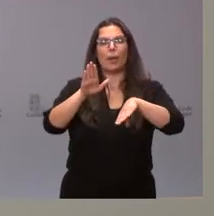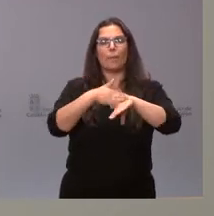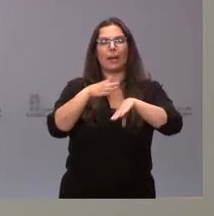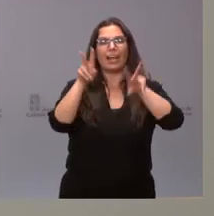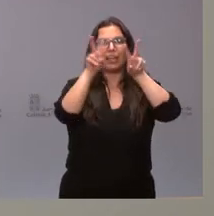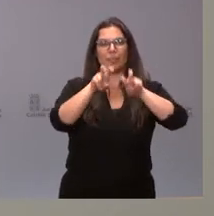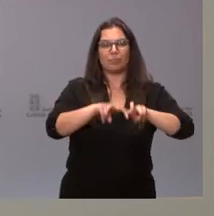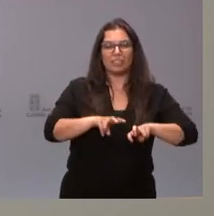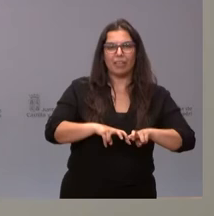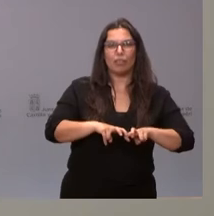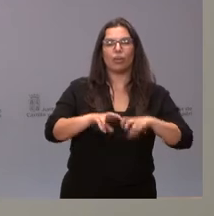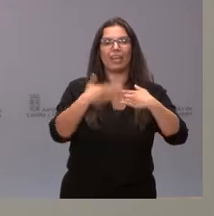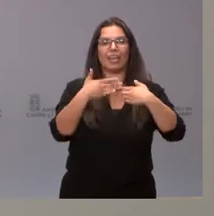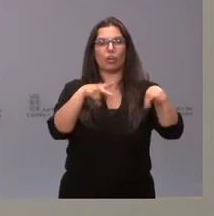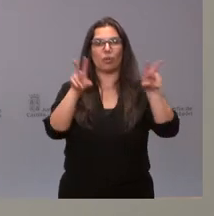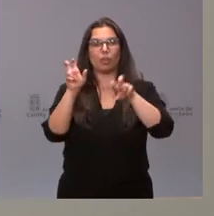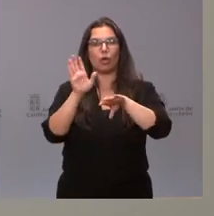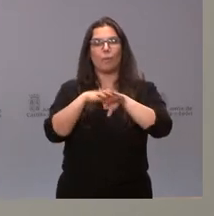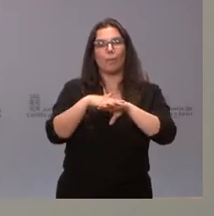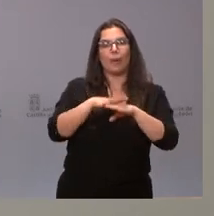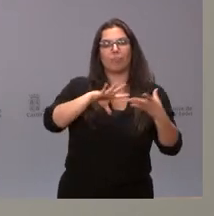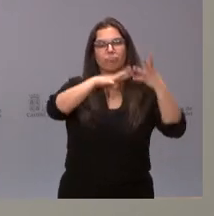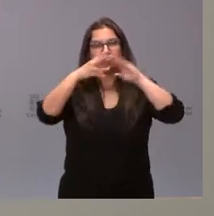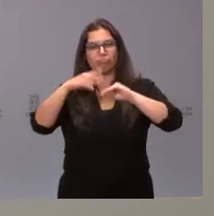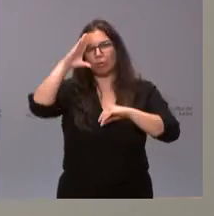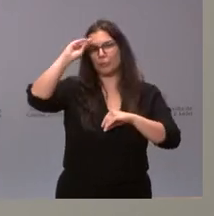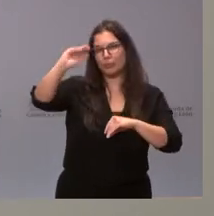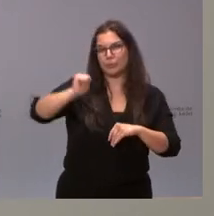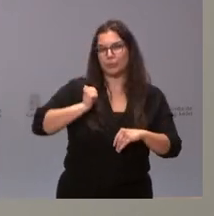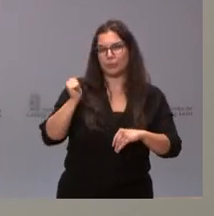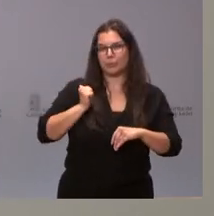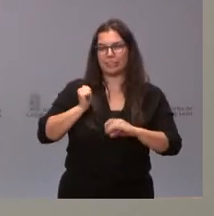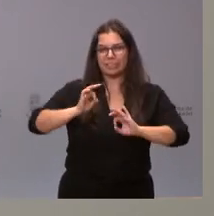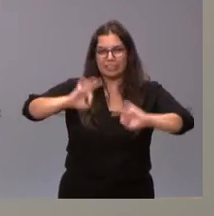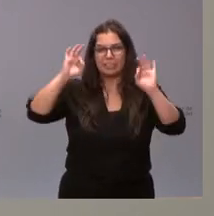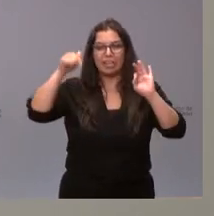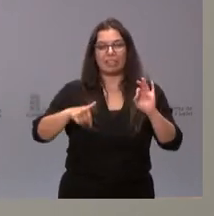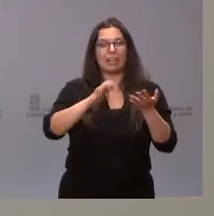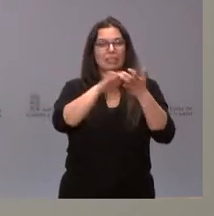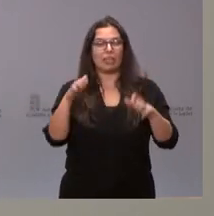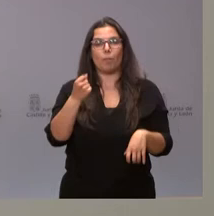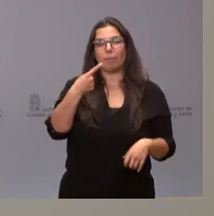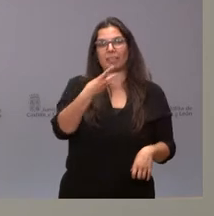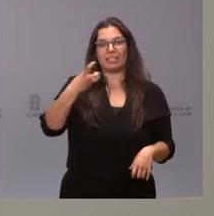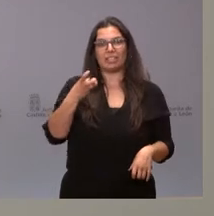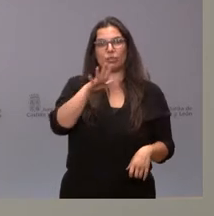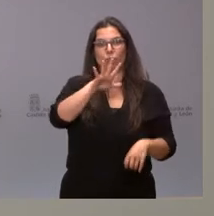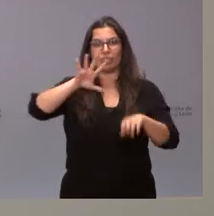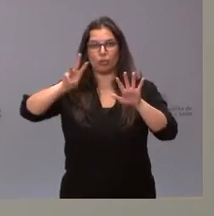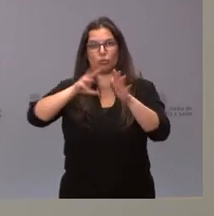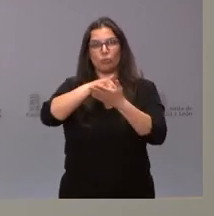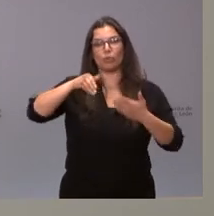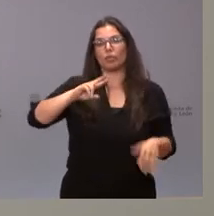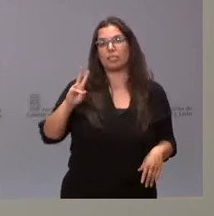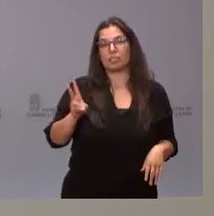investigación e innovación para una especialización inteligente que movilizó, en el caso de nuestra comunidad autónoma, 1.358 millones